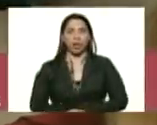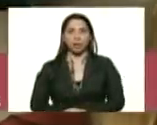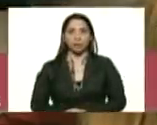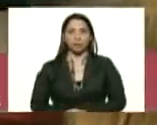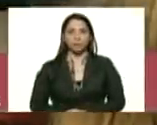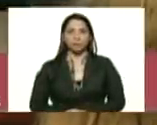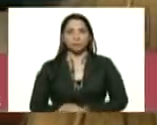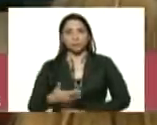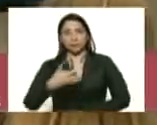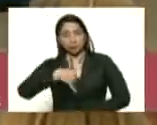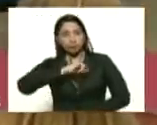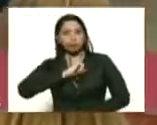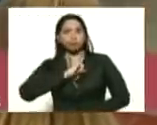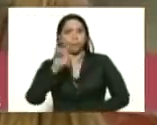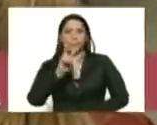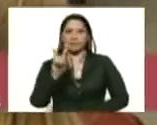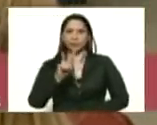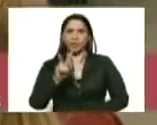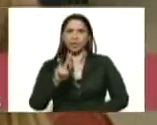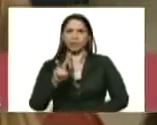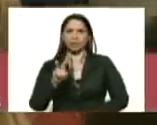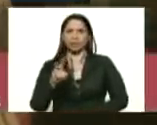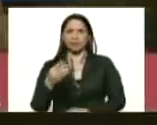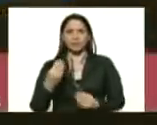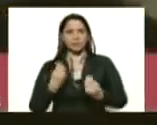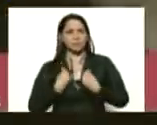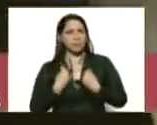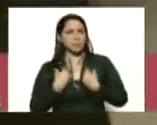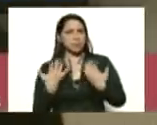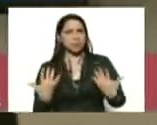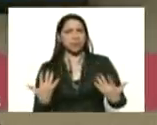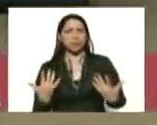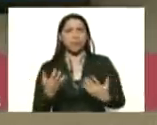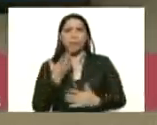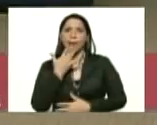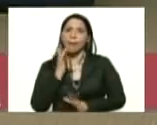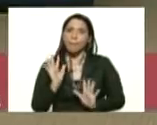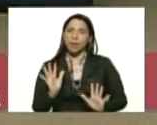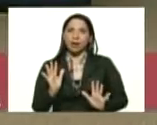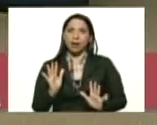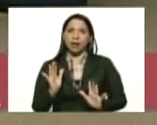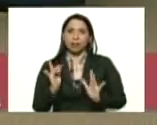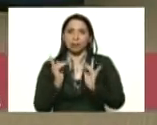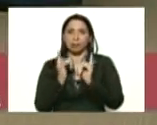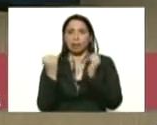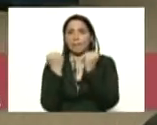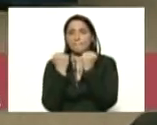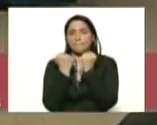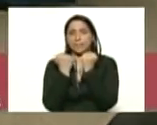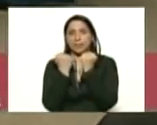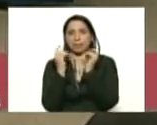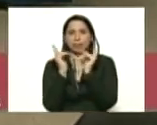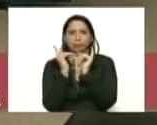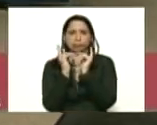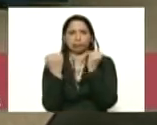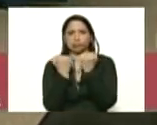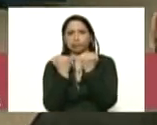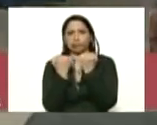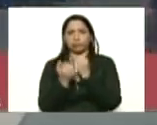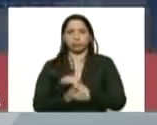venezolanas la roncha de vivir en una camita una camita